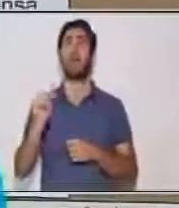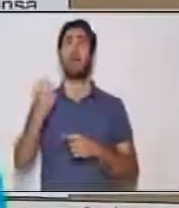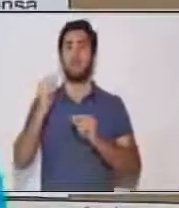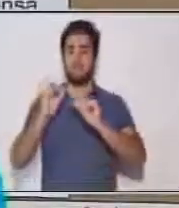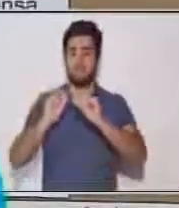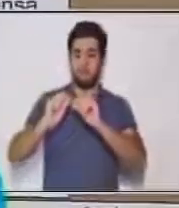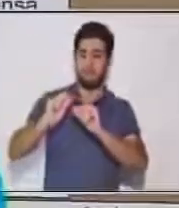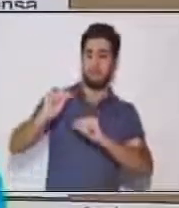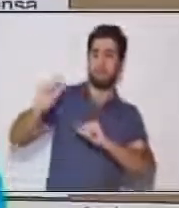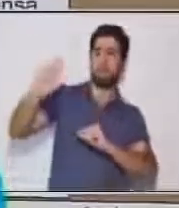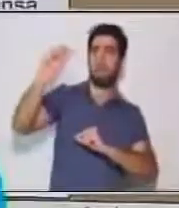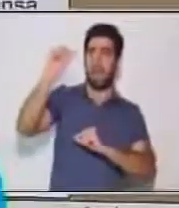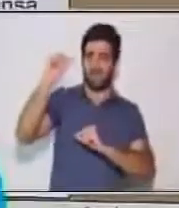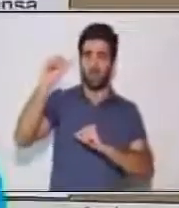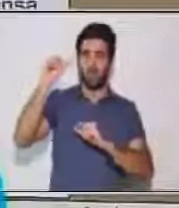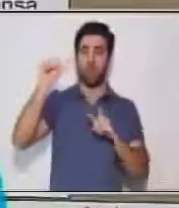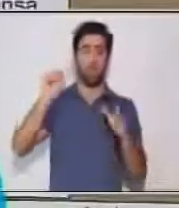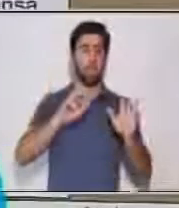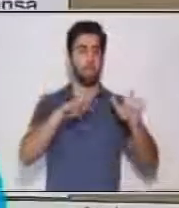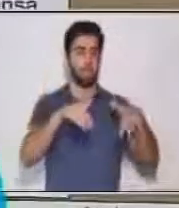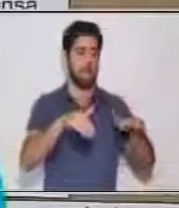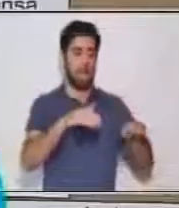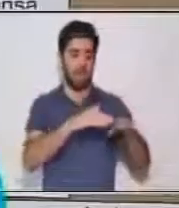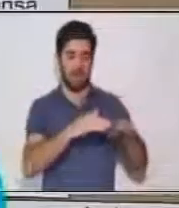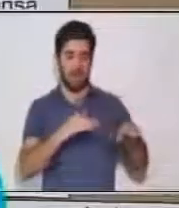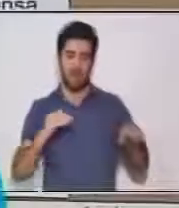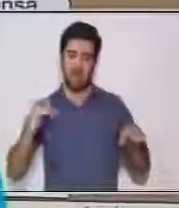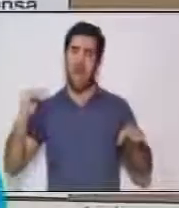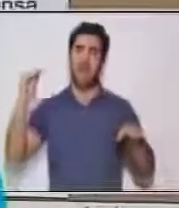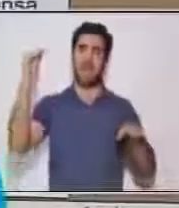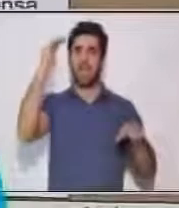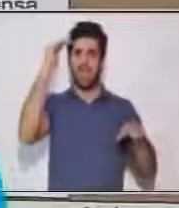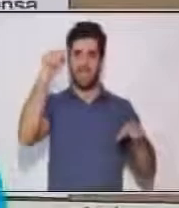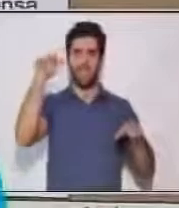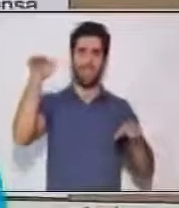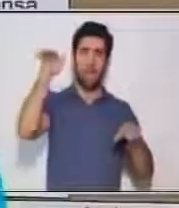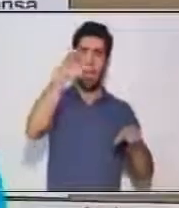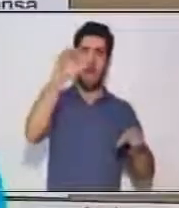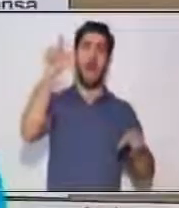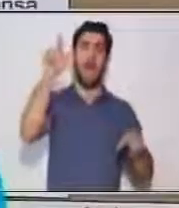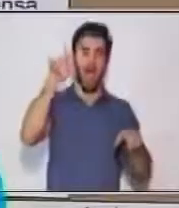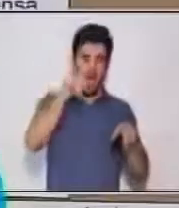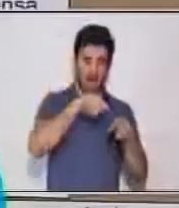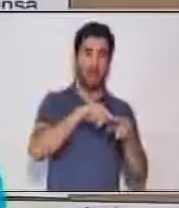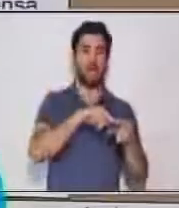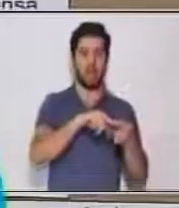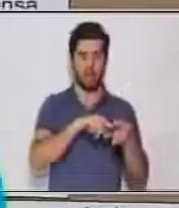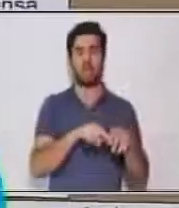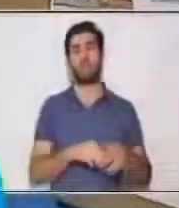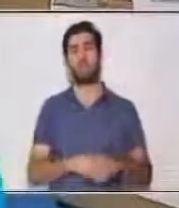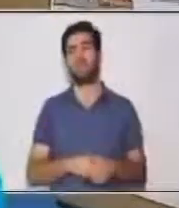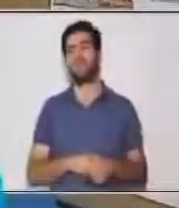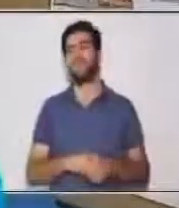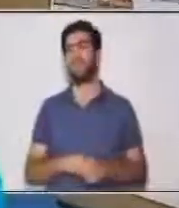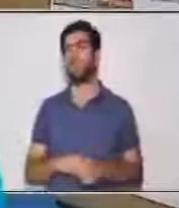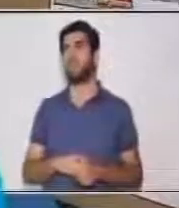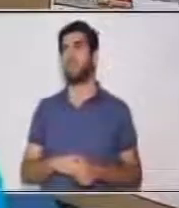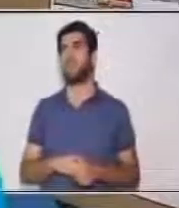un conjunto de iniciales que me están diciendo, me están resumiendo una frase.